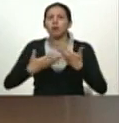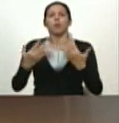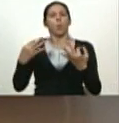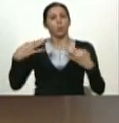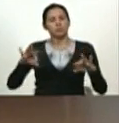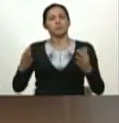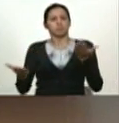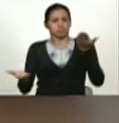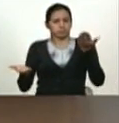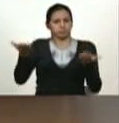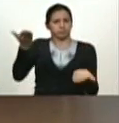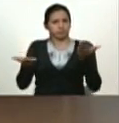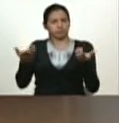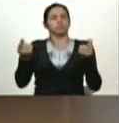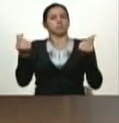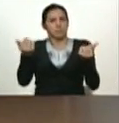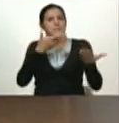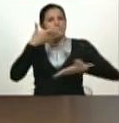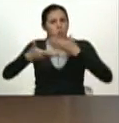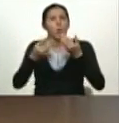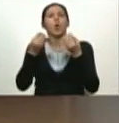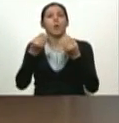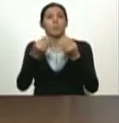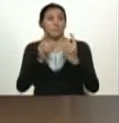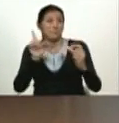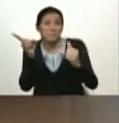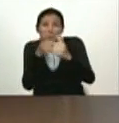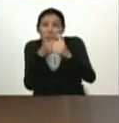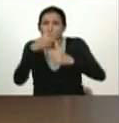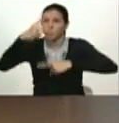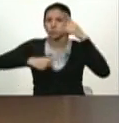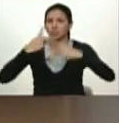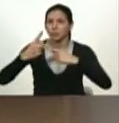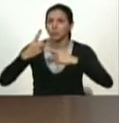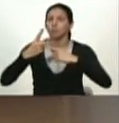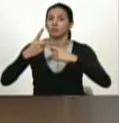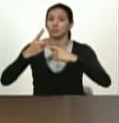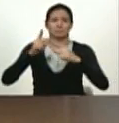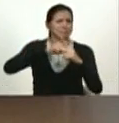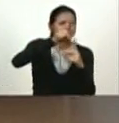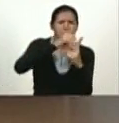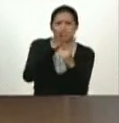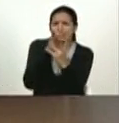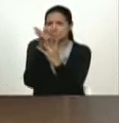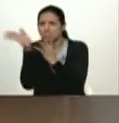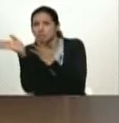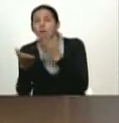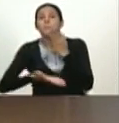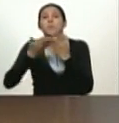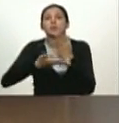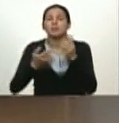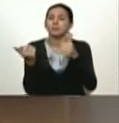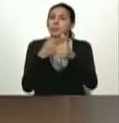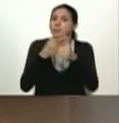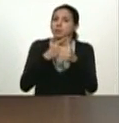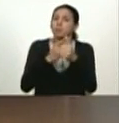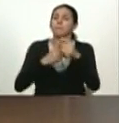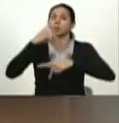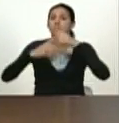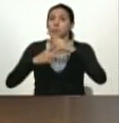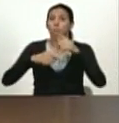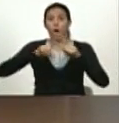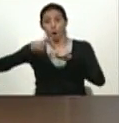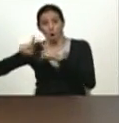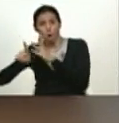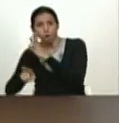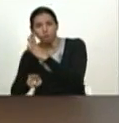y de la consolidación del nuevo modelo social avanzando en lo productivo económico en todas las áreas, en los motores que estamos definiendo con los planes específicos por